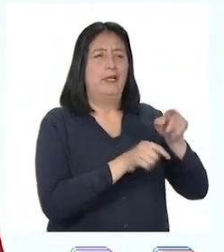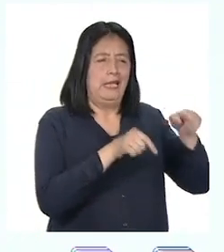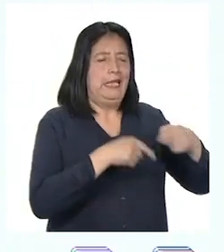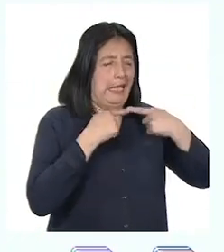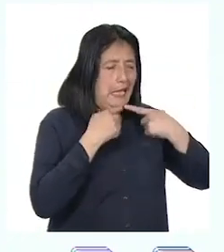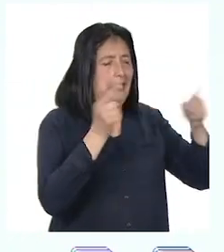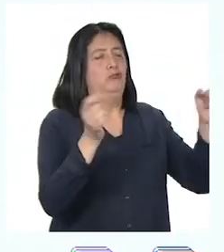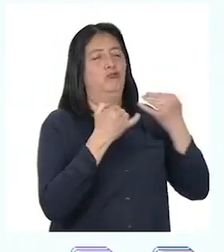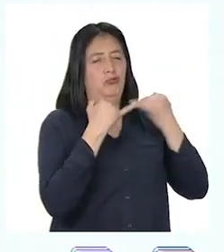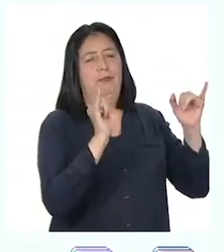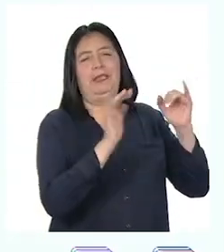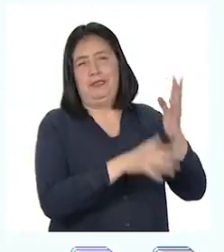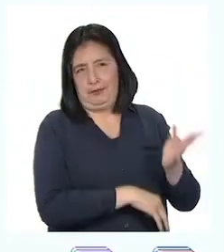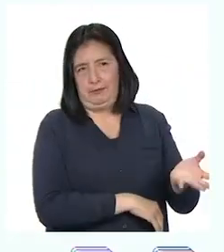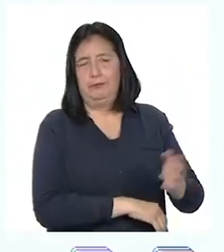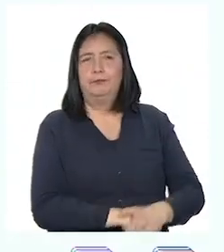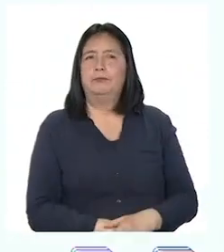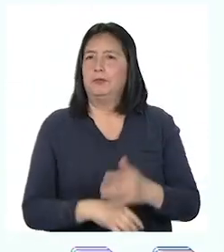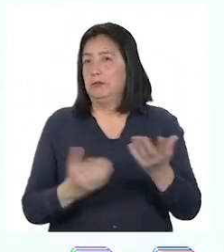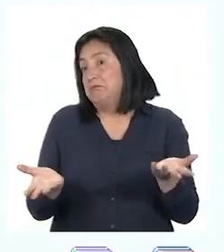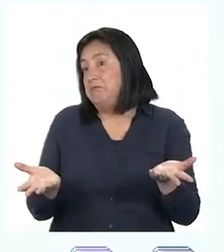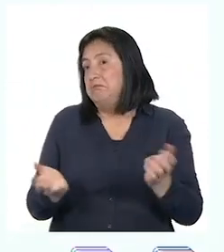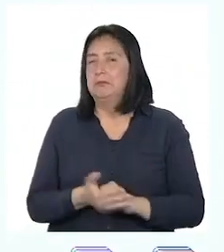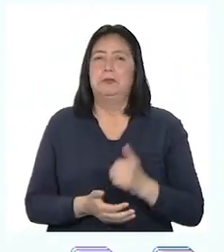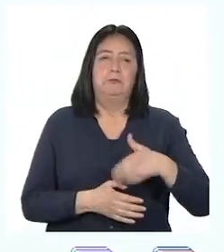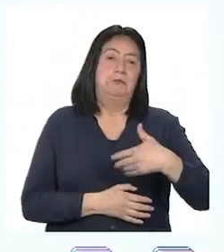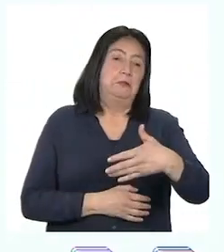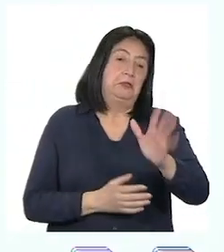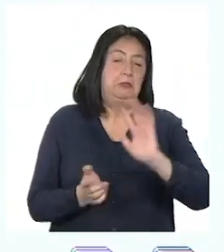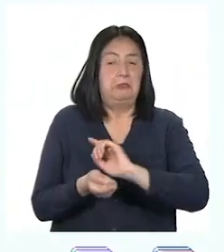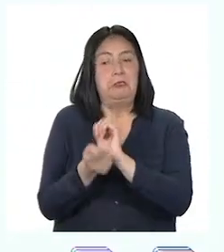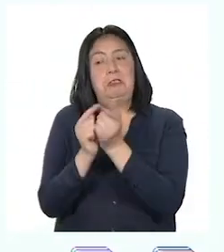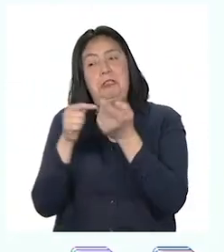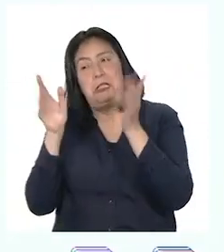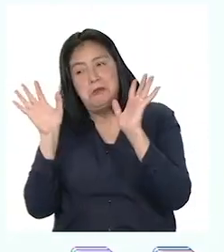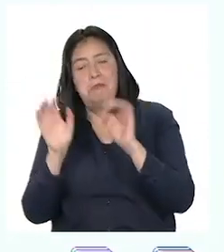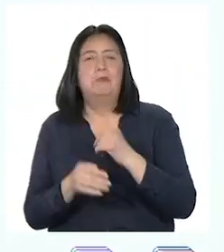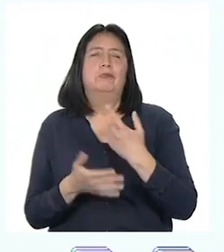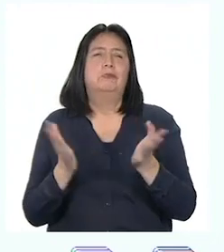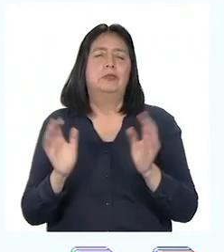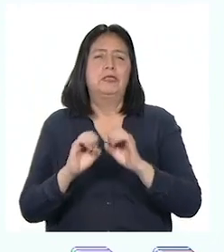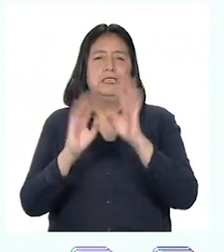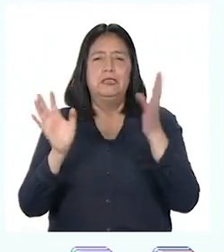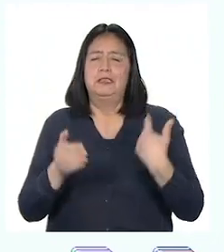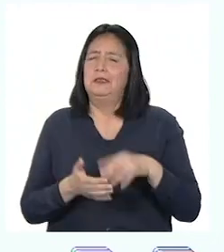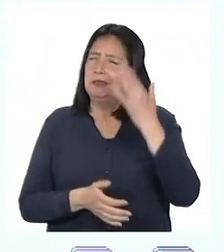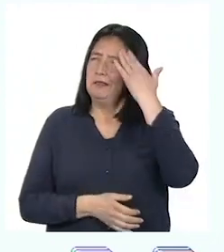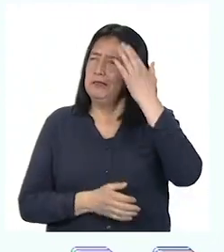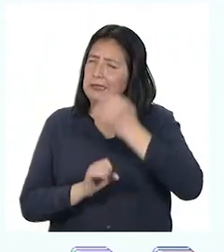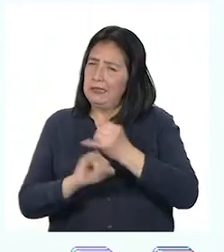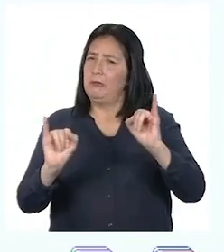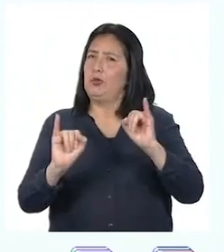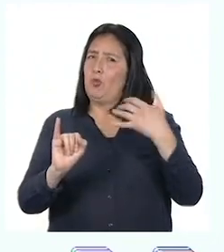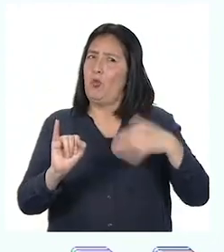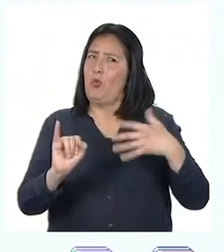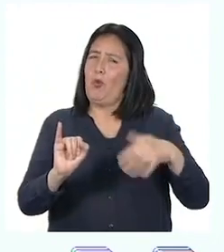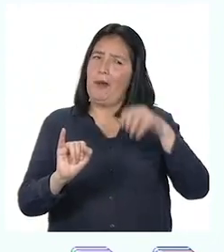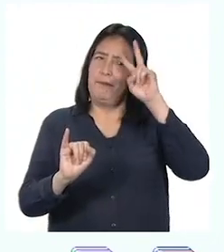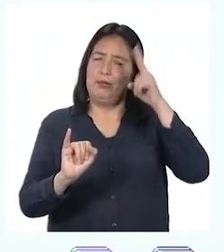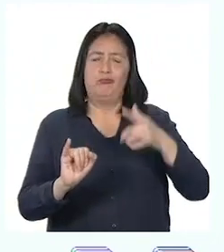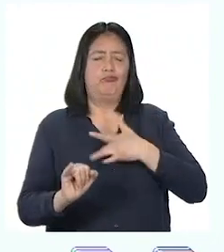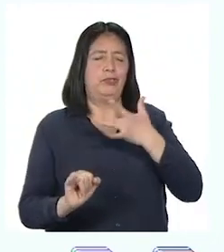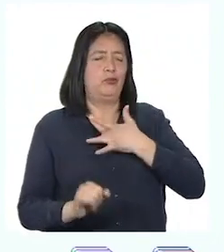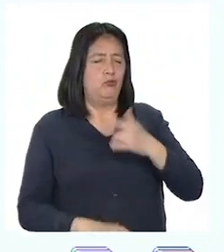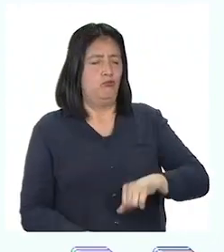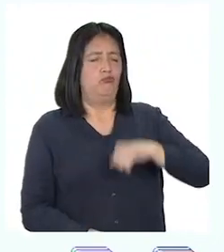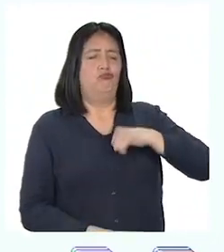proclamó la independencia. Pero bueno, más allá del cambio de las fechas, sabemos que nuestra independencia es un motivo para sentirnos